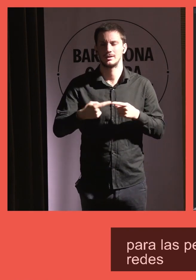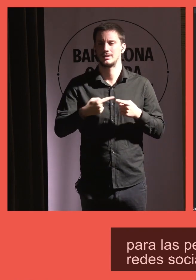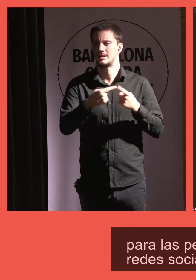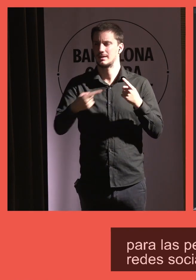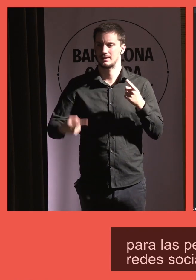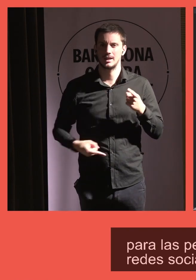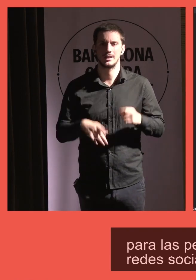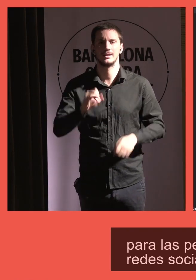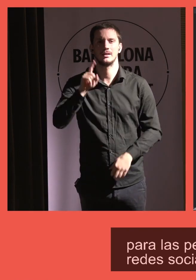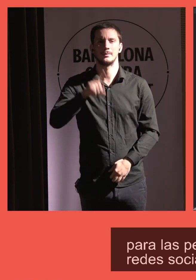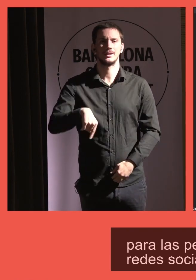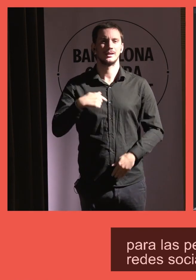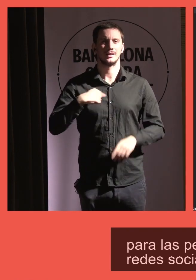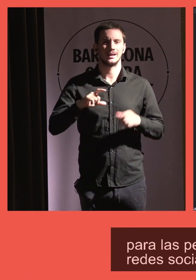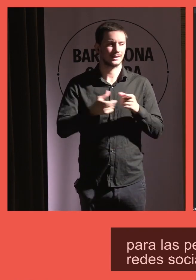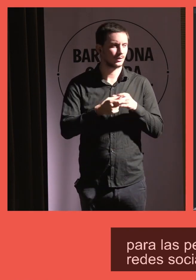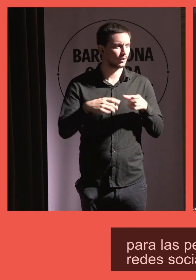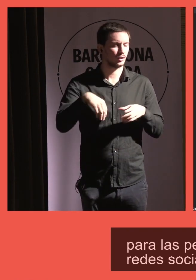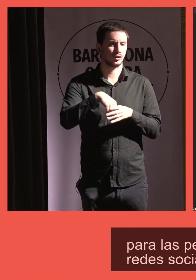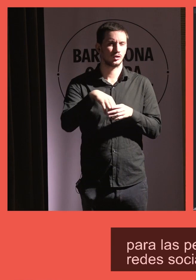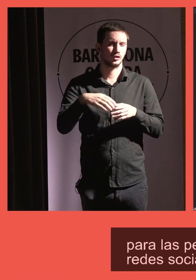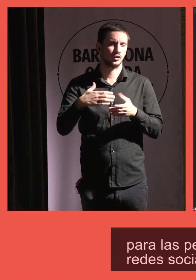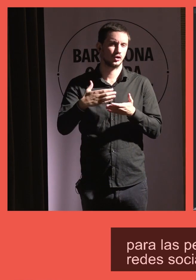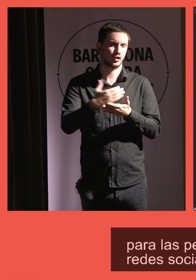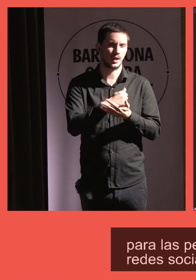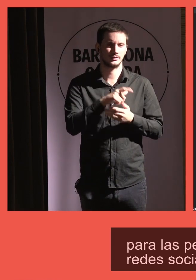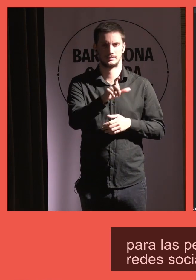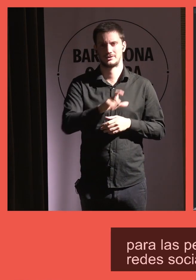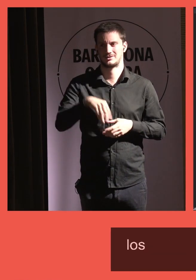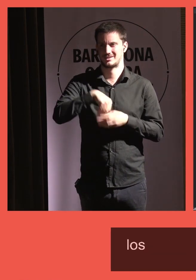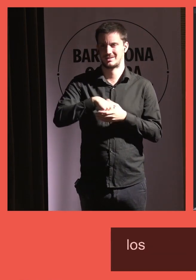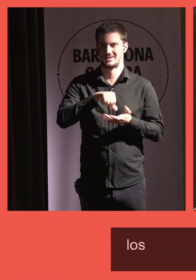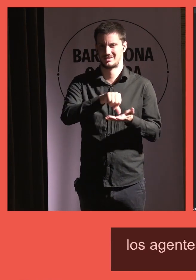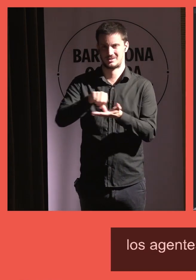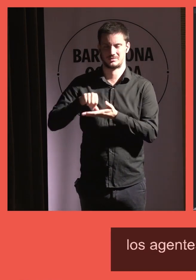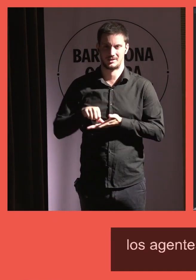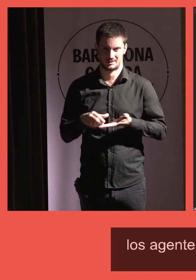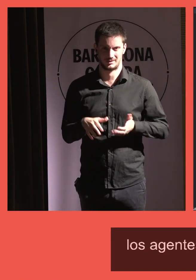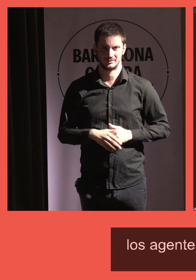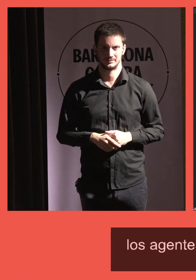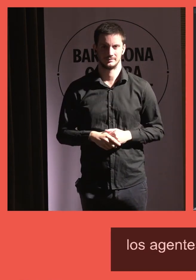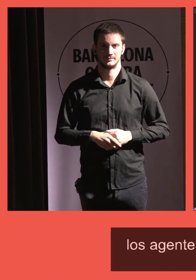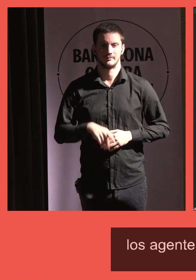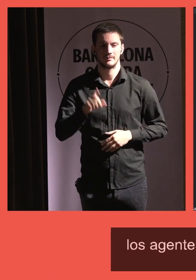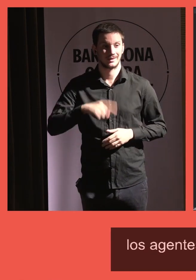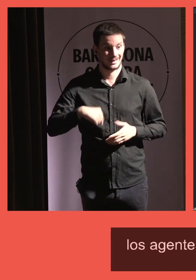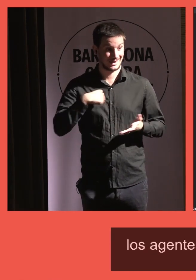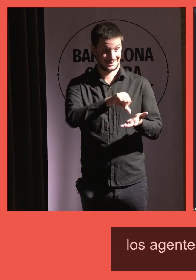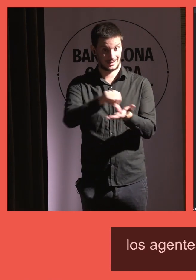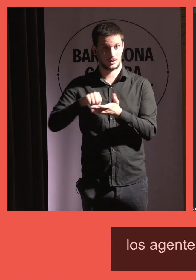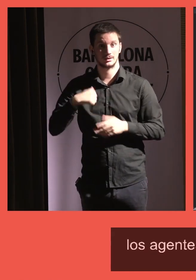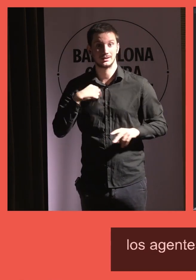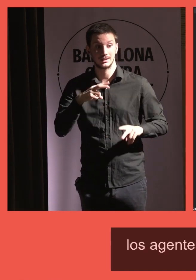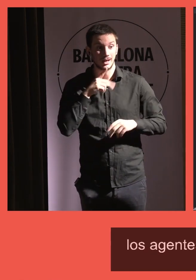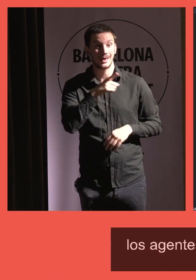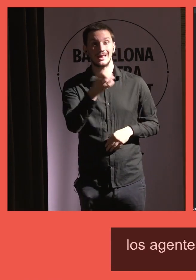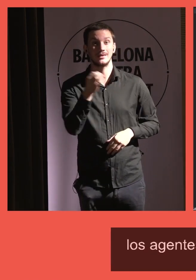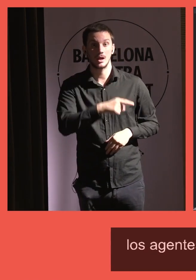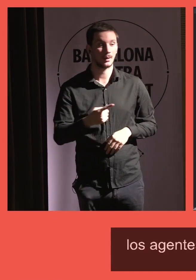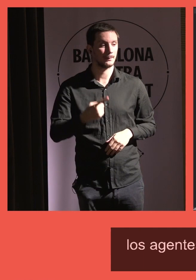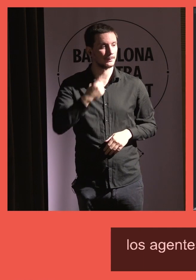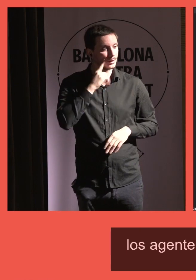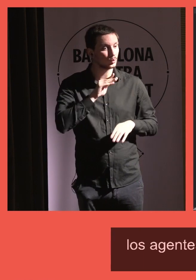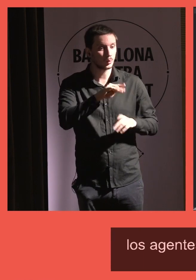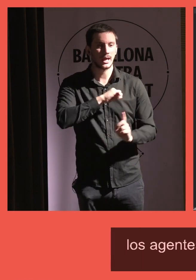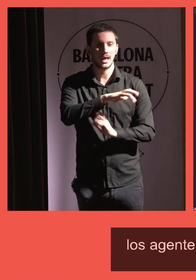aparte de reuniones con todos los agentes de la ciudad. ¿Por qué hacíamos esto? Porque le decíamos a la ciudadanía, oye, que tienes que mirar a